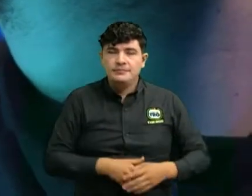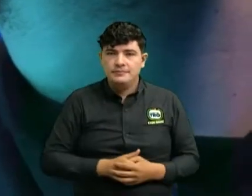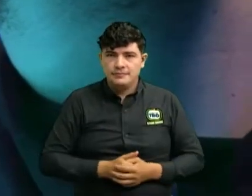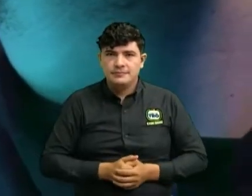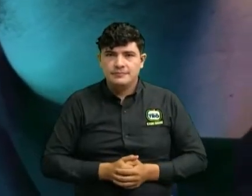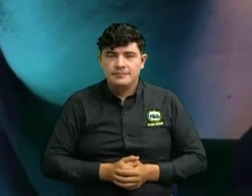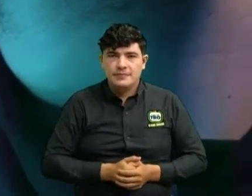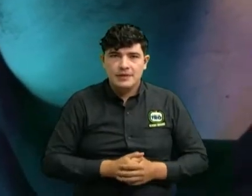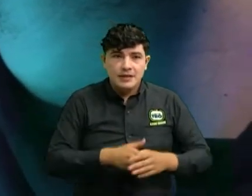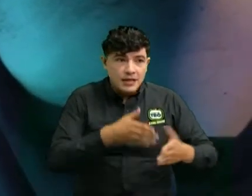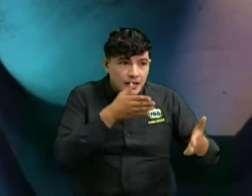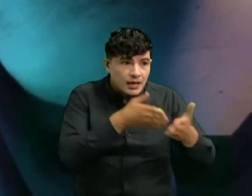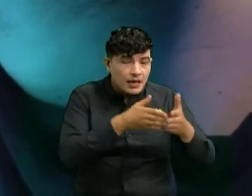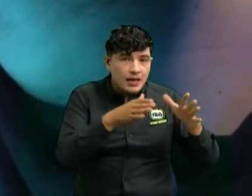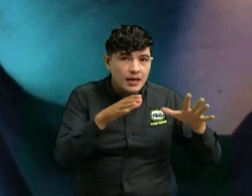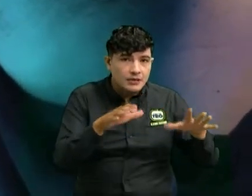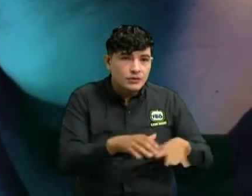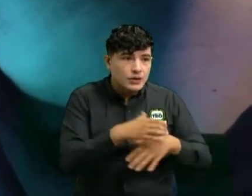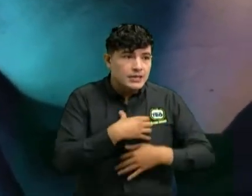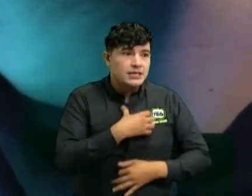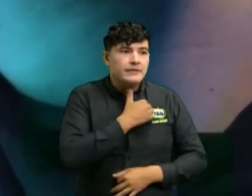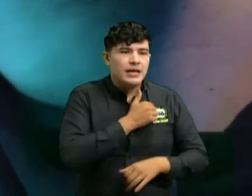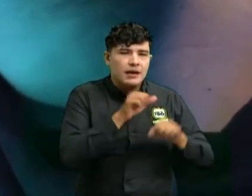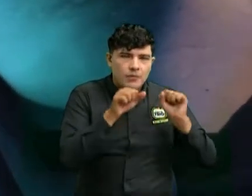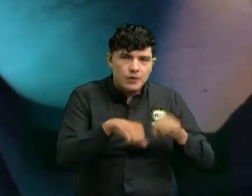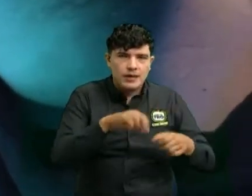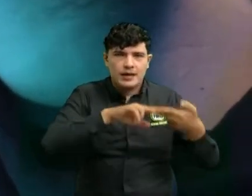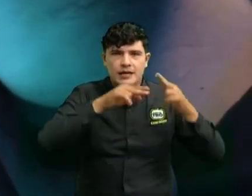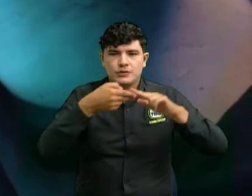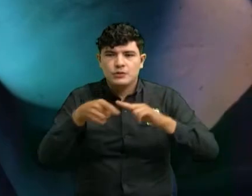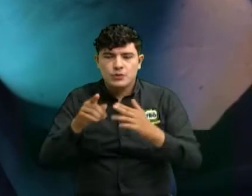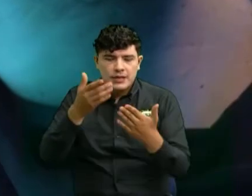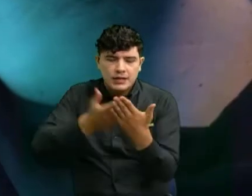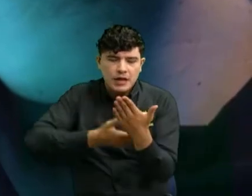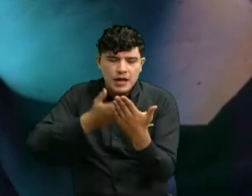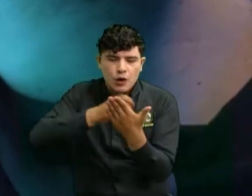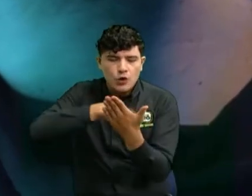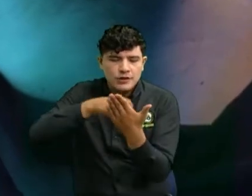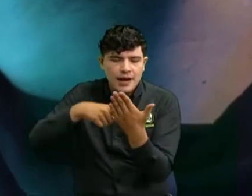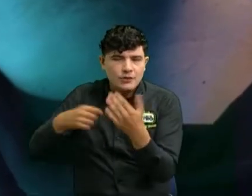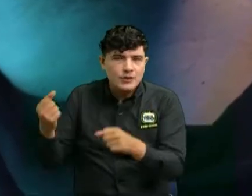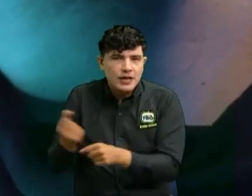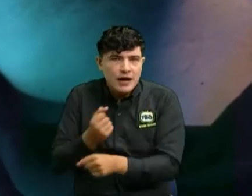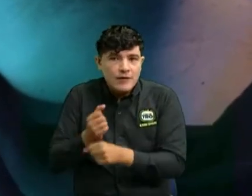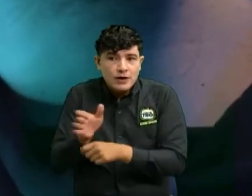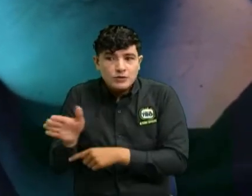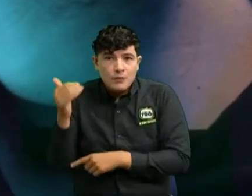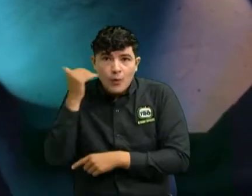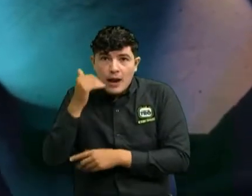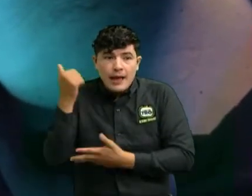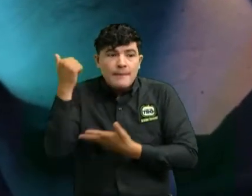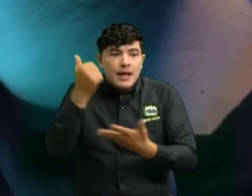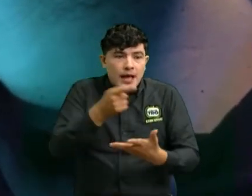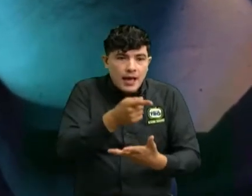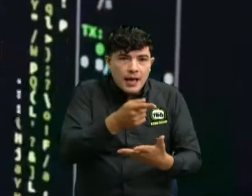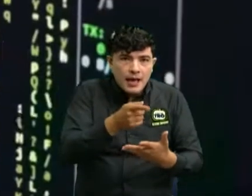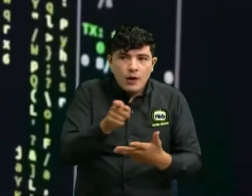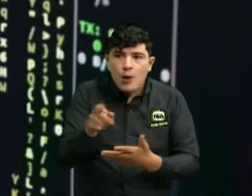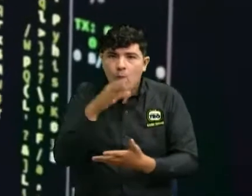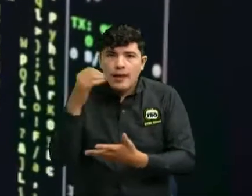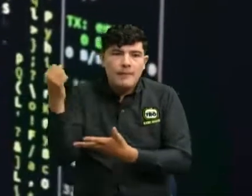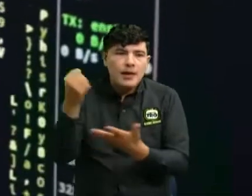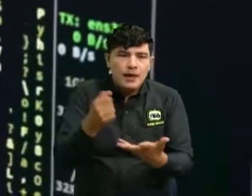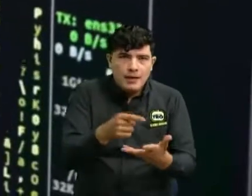relación de un contrato comercial donde ella coloca un dinero para iniciar un negocio y cuando hablo de negocio hay una una actividad